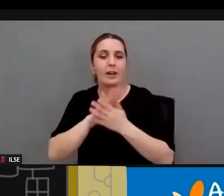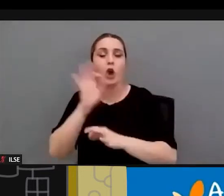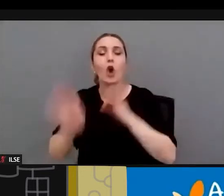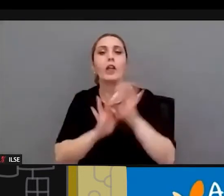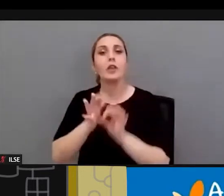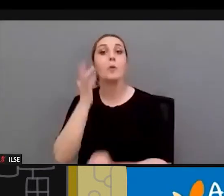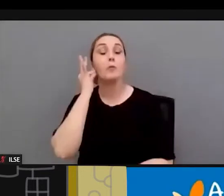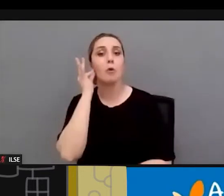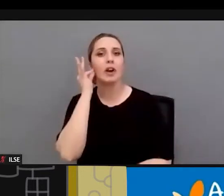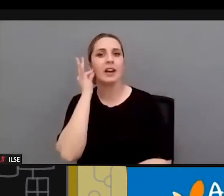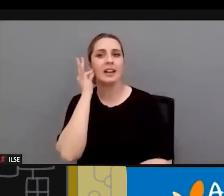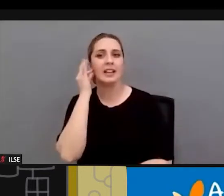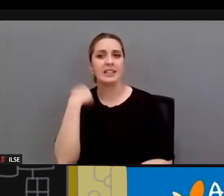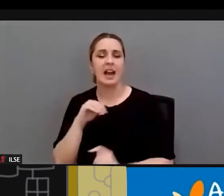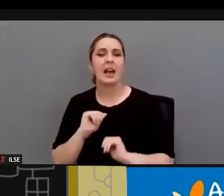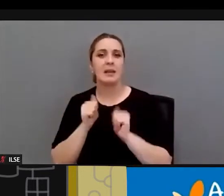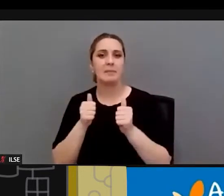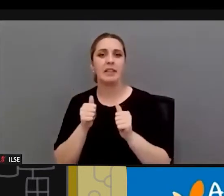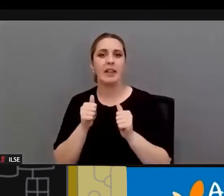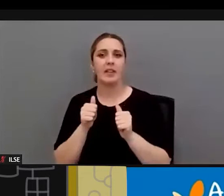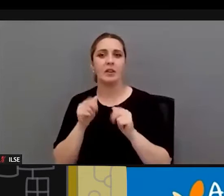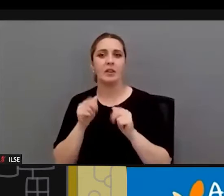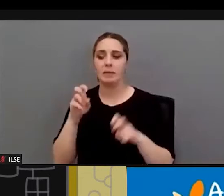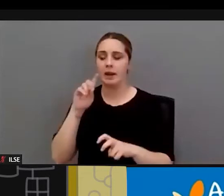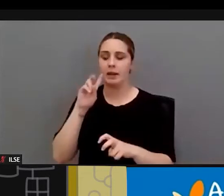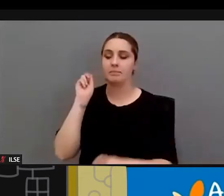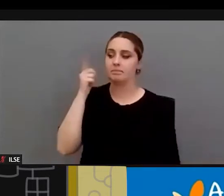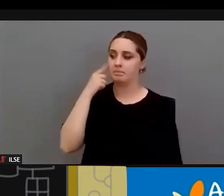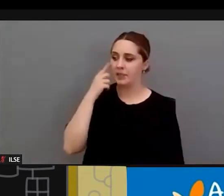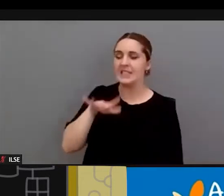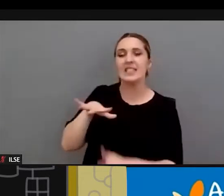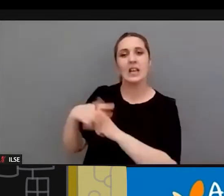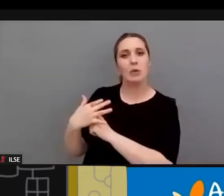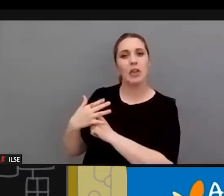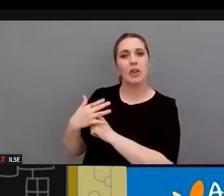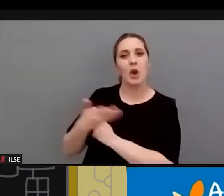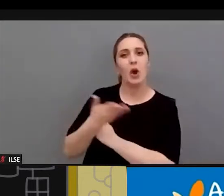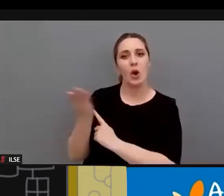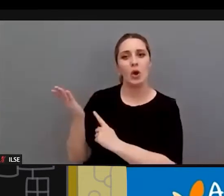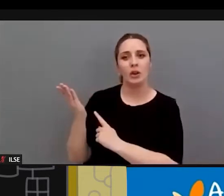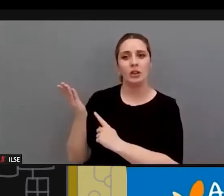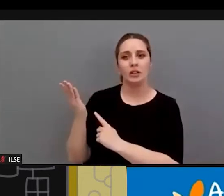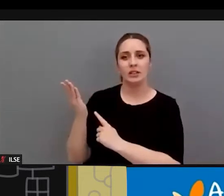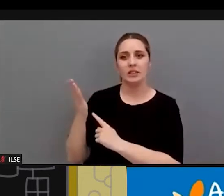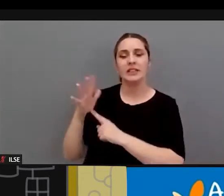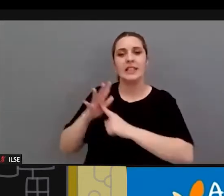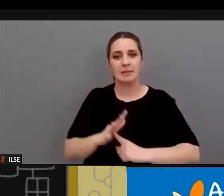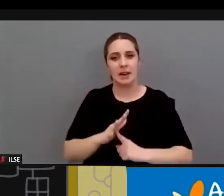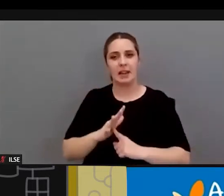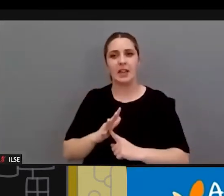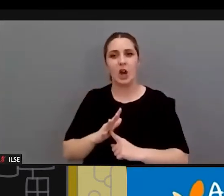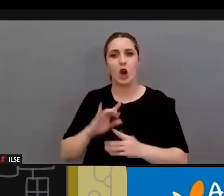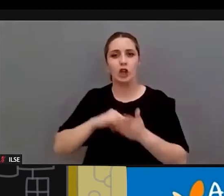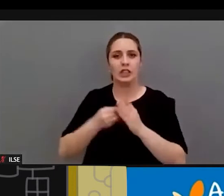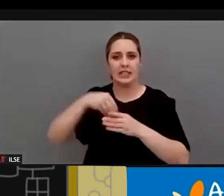mujeres se han empezado a tener en cuenta las situaciones de discriminación sistémica